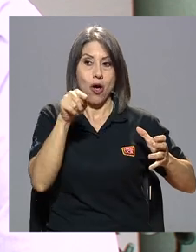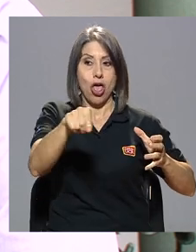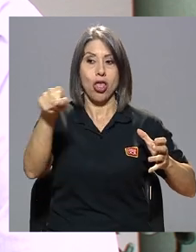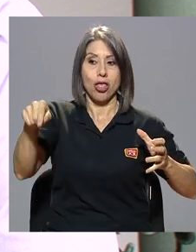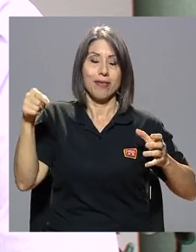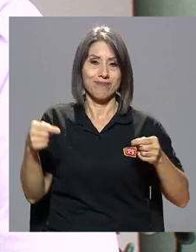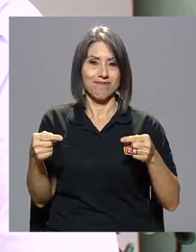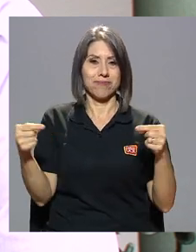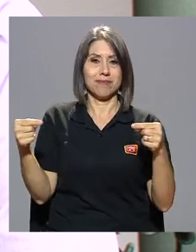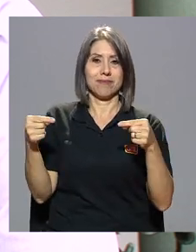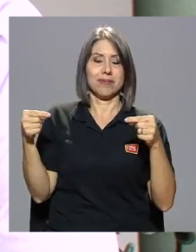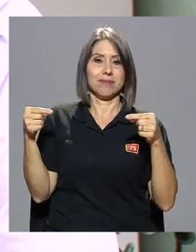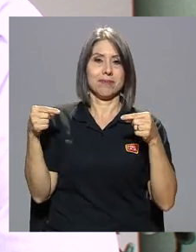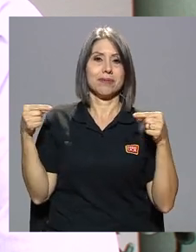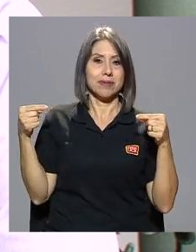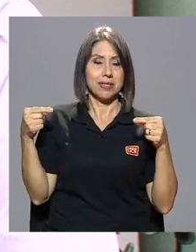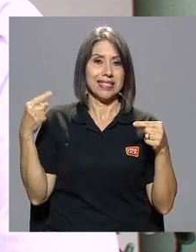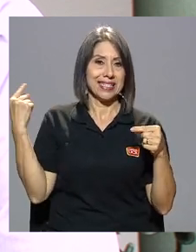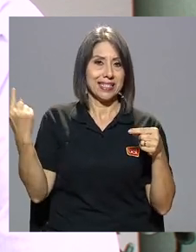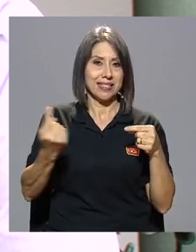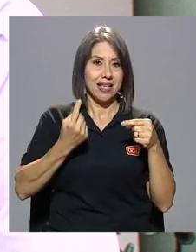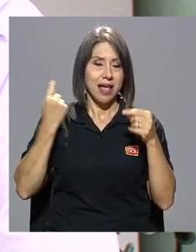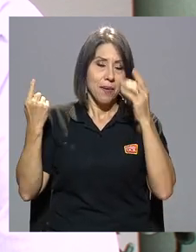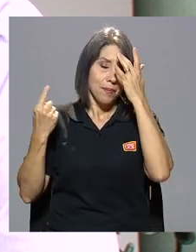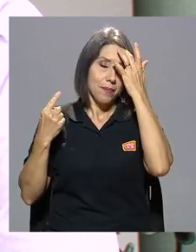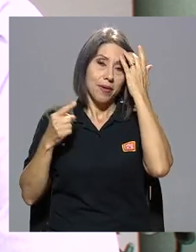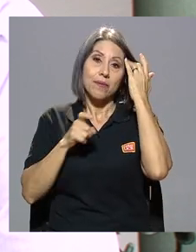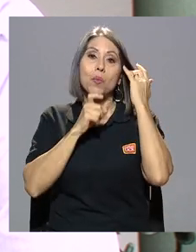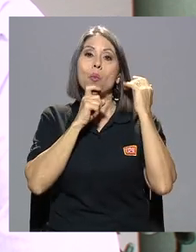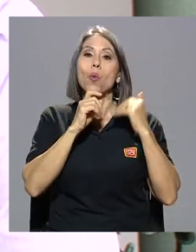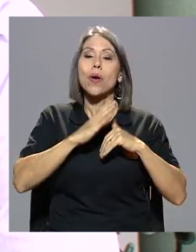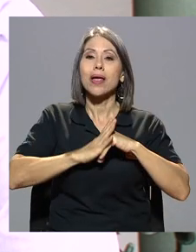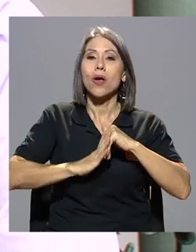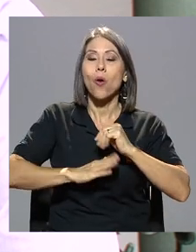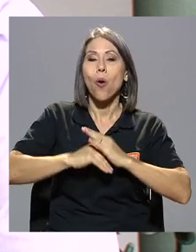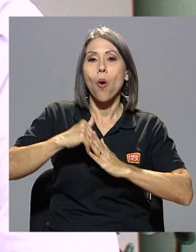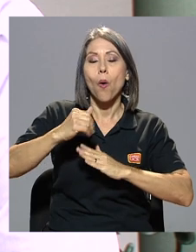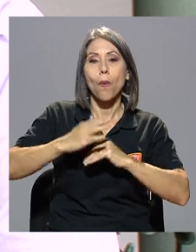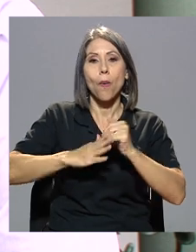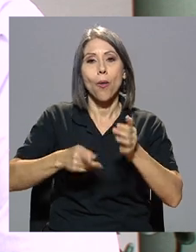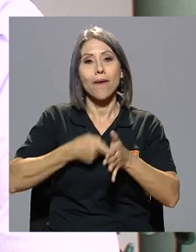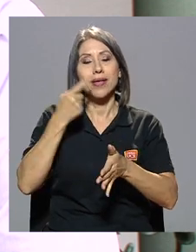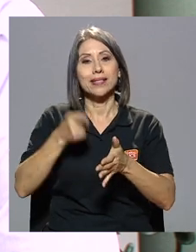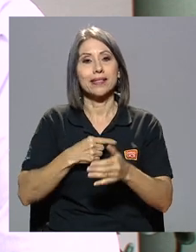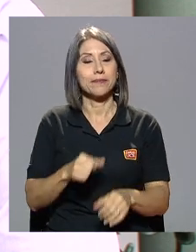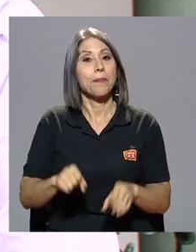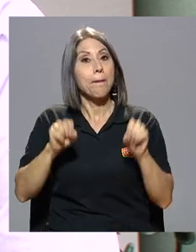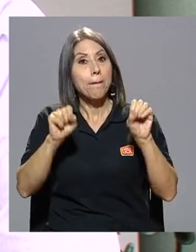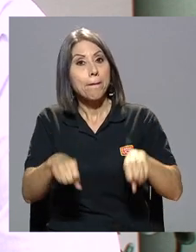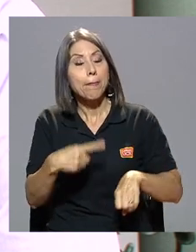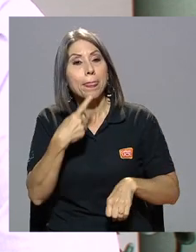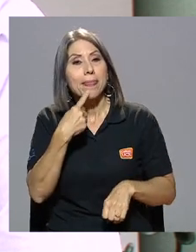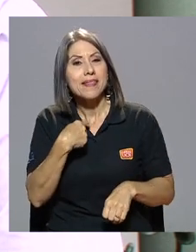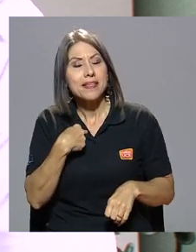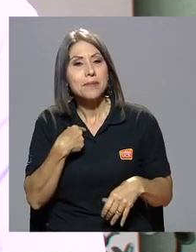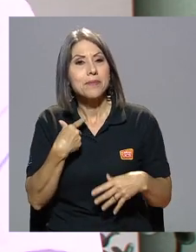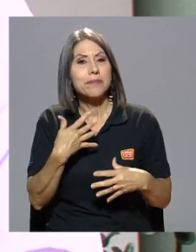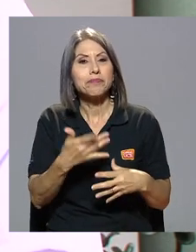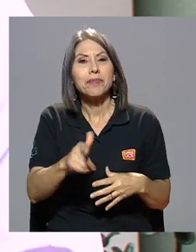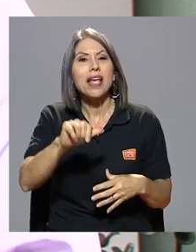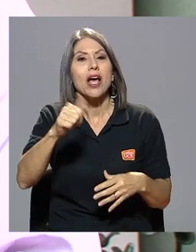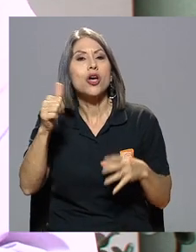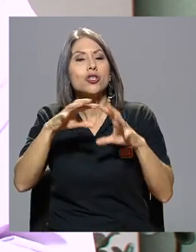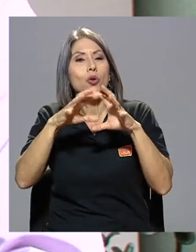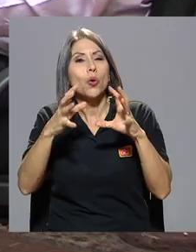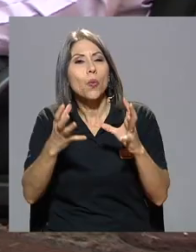había roces y fue muy incómodo. ¿Me podría describir ese